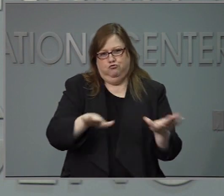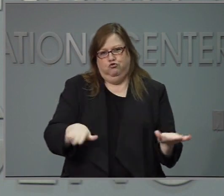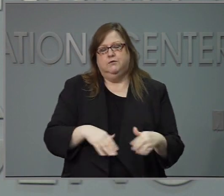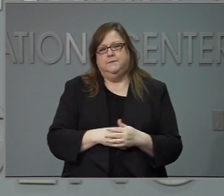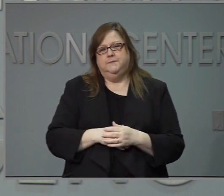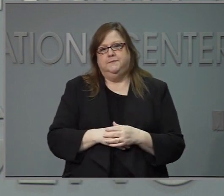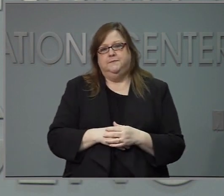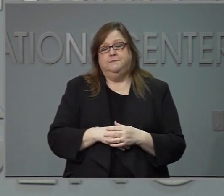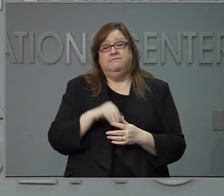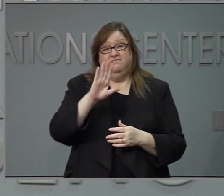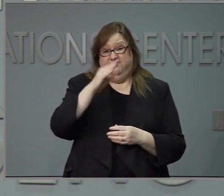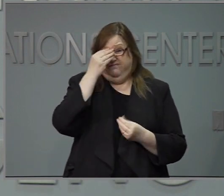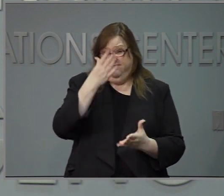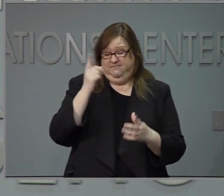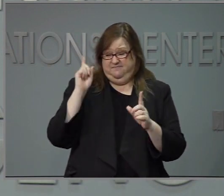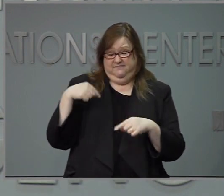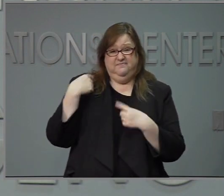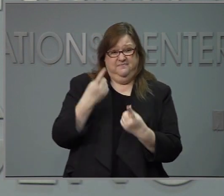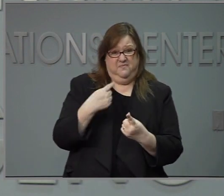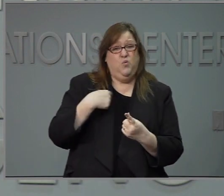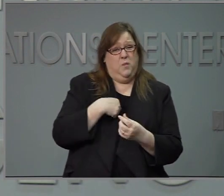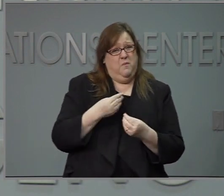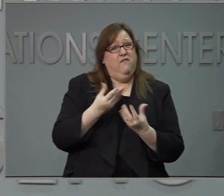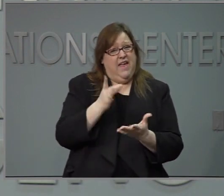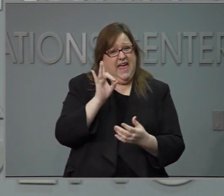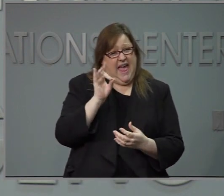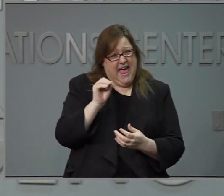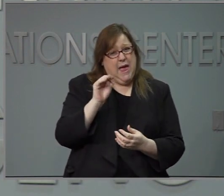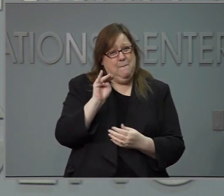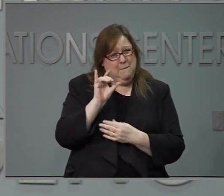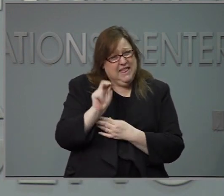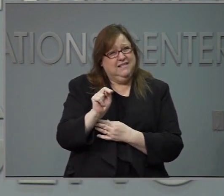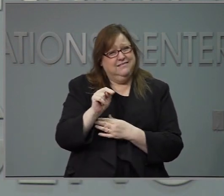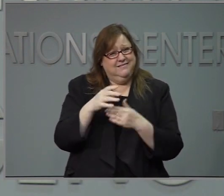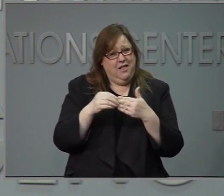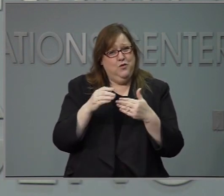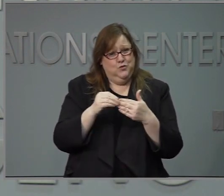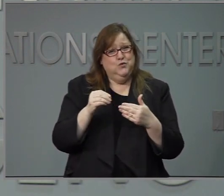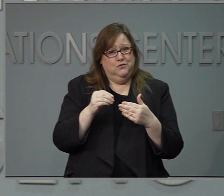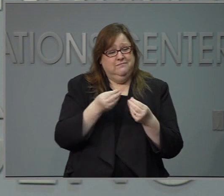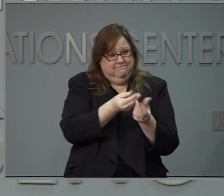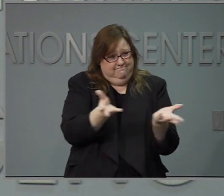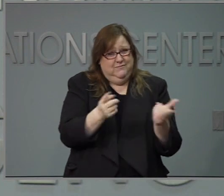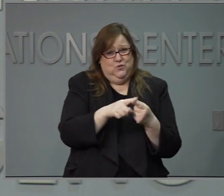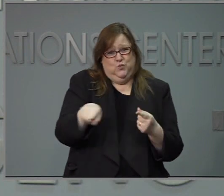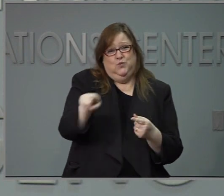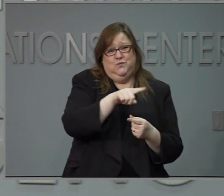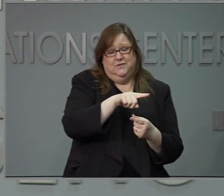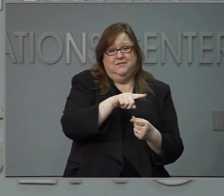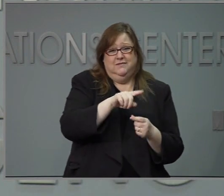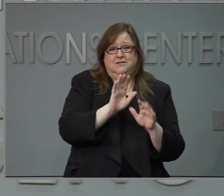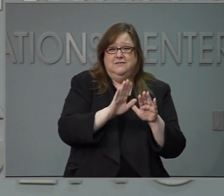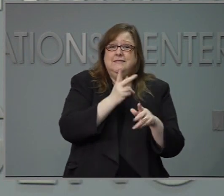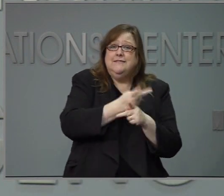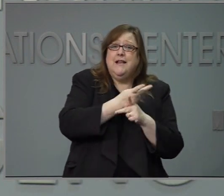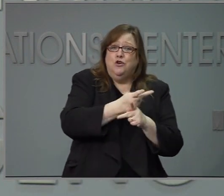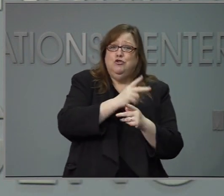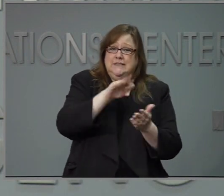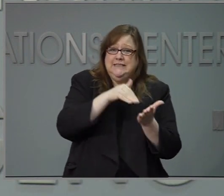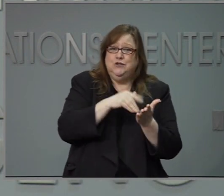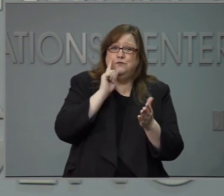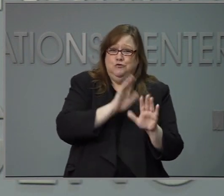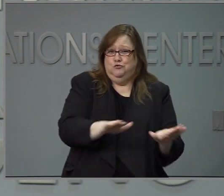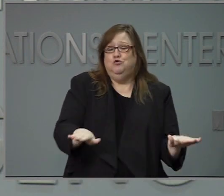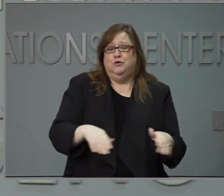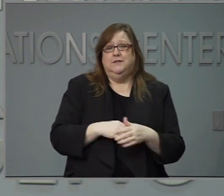El Departamento de Servicios de Salud y Humanos han aportado ochenta millones a estos centros para tener disponible cuidado